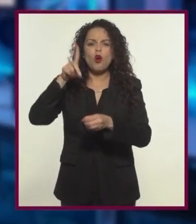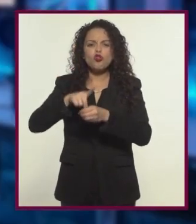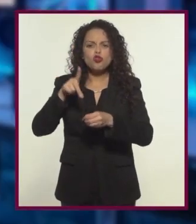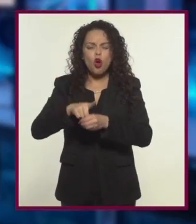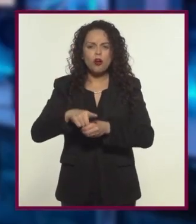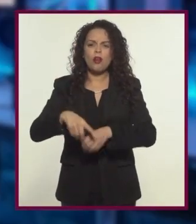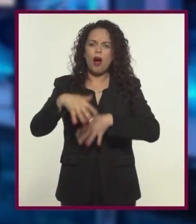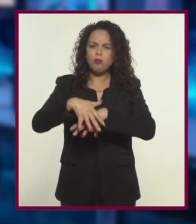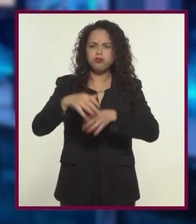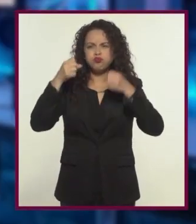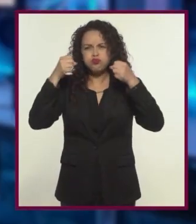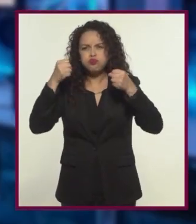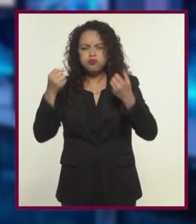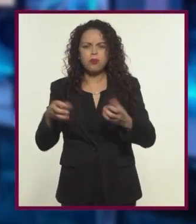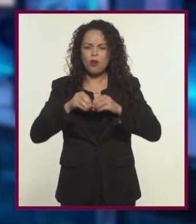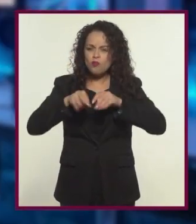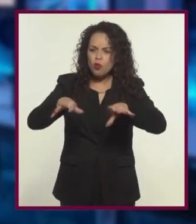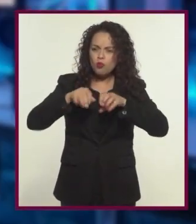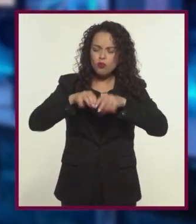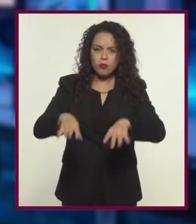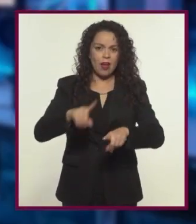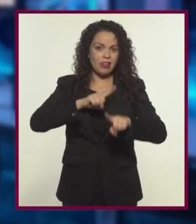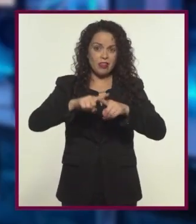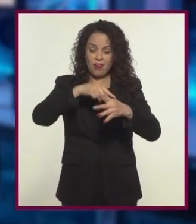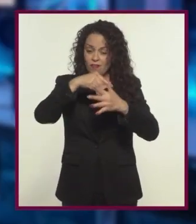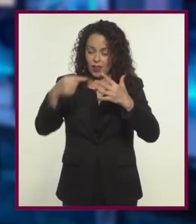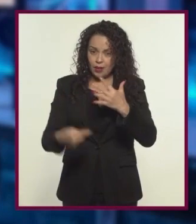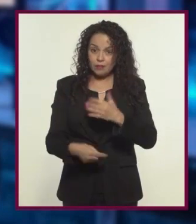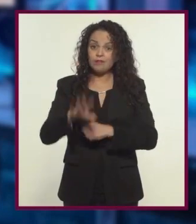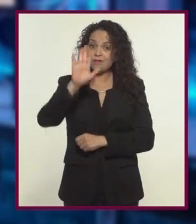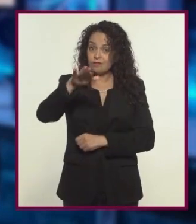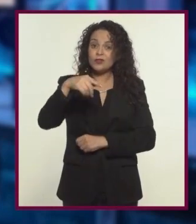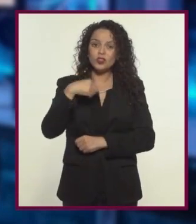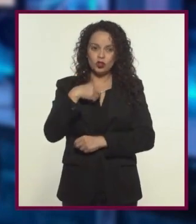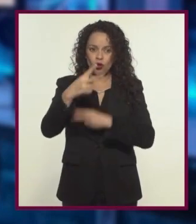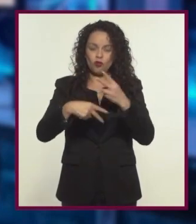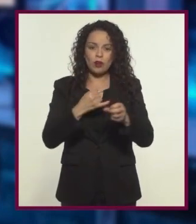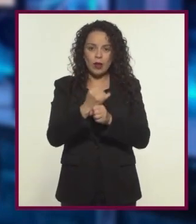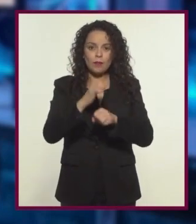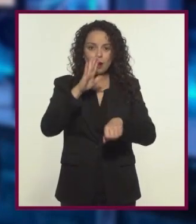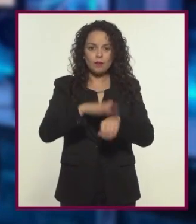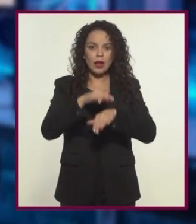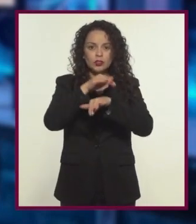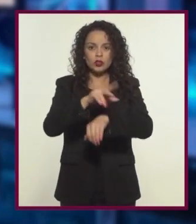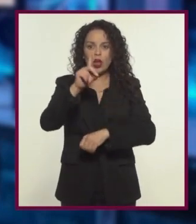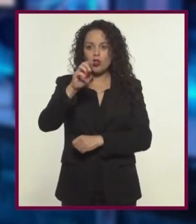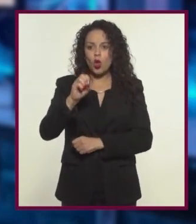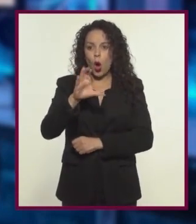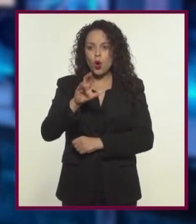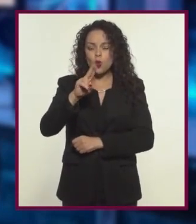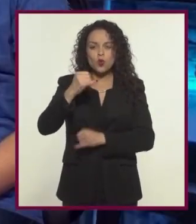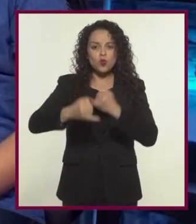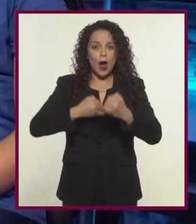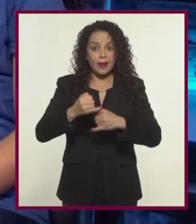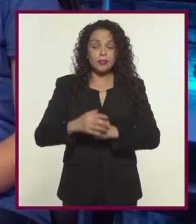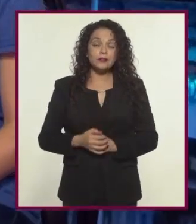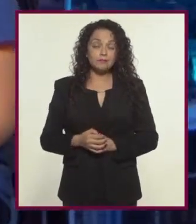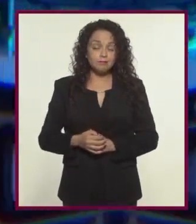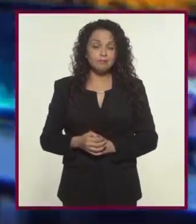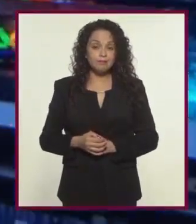través de donaciones campañas de protesta etcétera Oye voy a investigar más sobre los docujuegos ahorita regreso